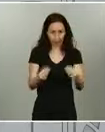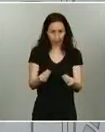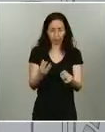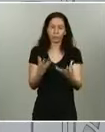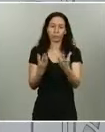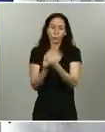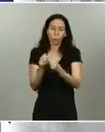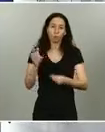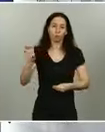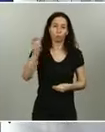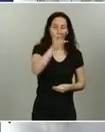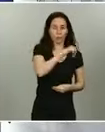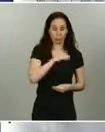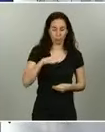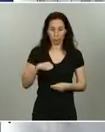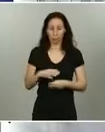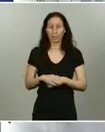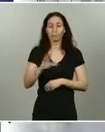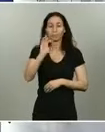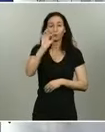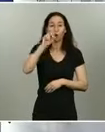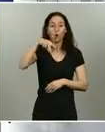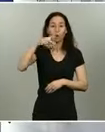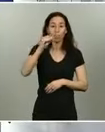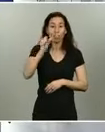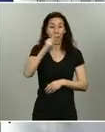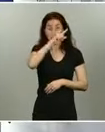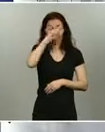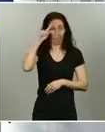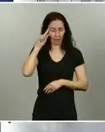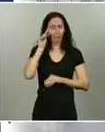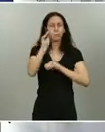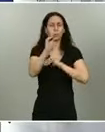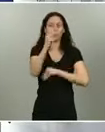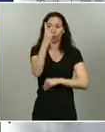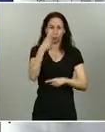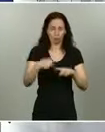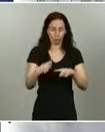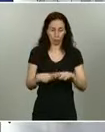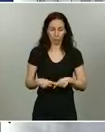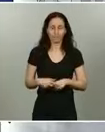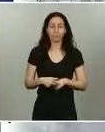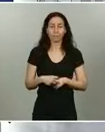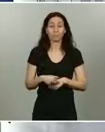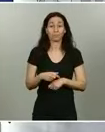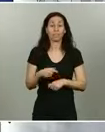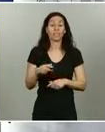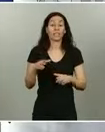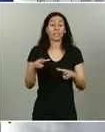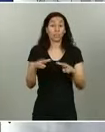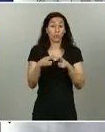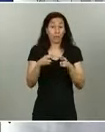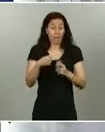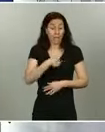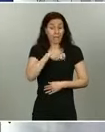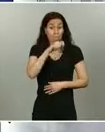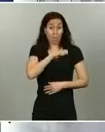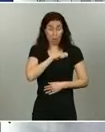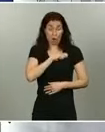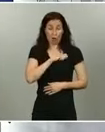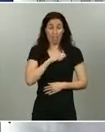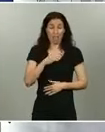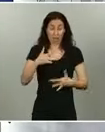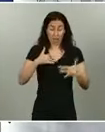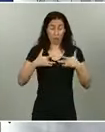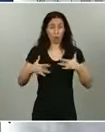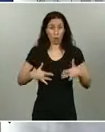Onda Madrid le pregunta dos cosas. La Sociedad Española de Neumología ha advertido del riesgo de fumar en terrazas, ya no solo porque